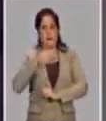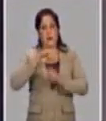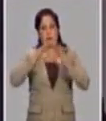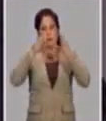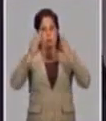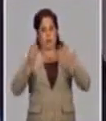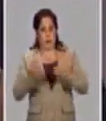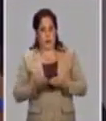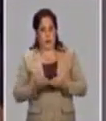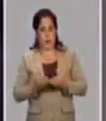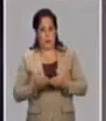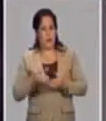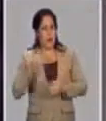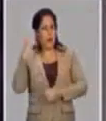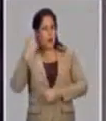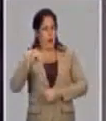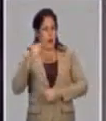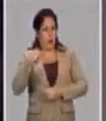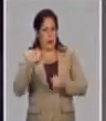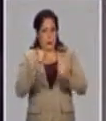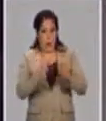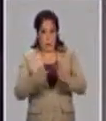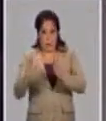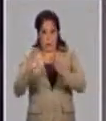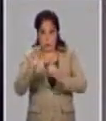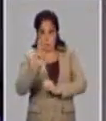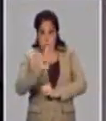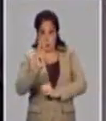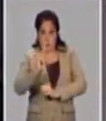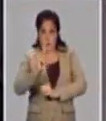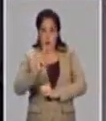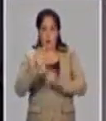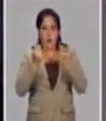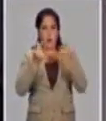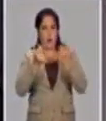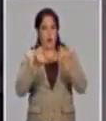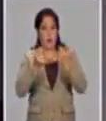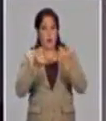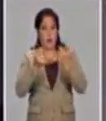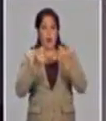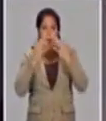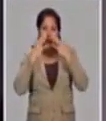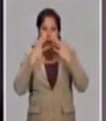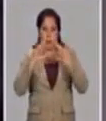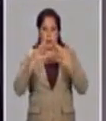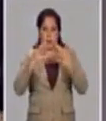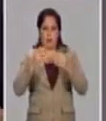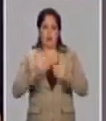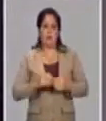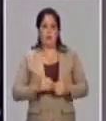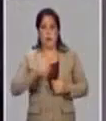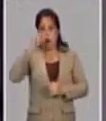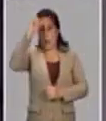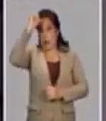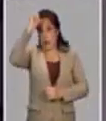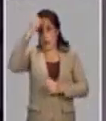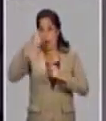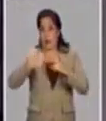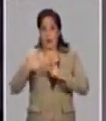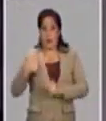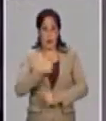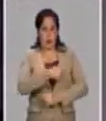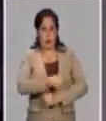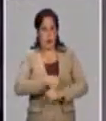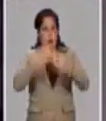en el mundo. Yo diría que ya en ensayos fase 3, bueno, es una economía emergente que es India, y China que